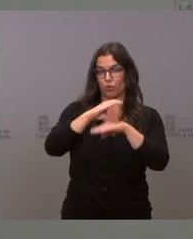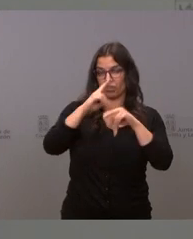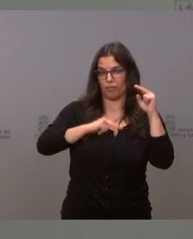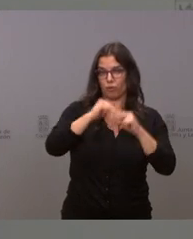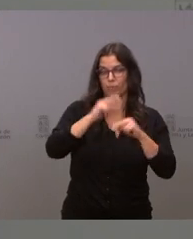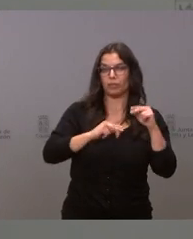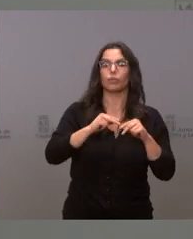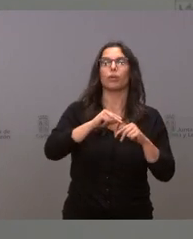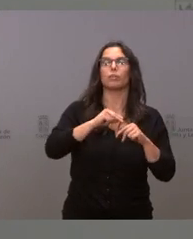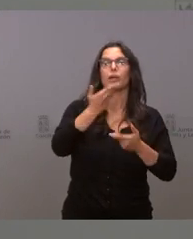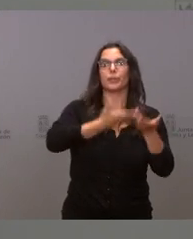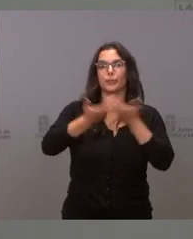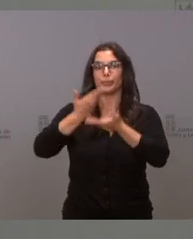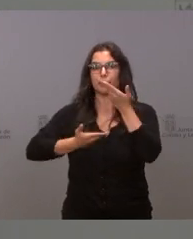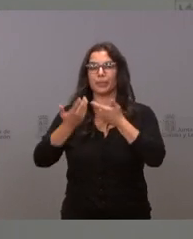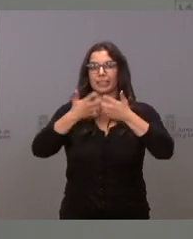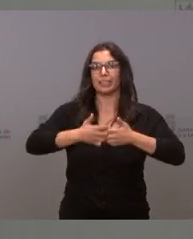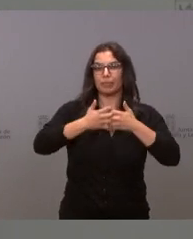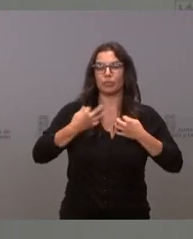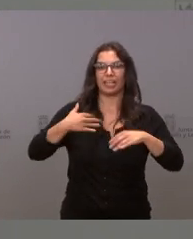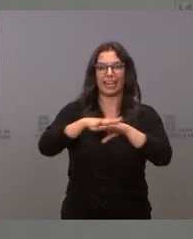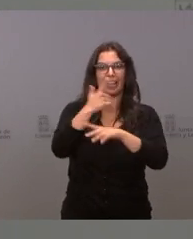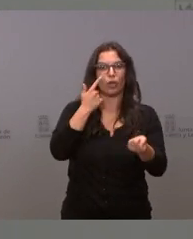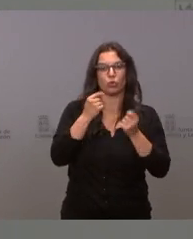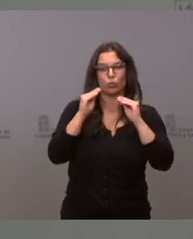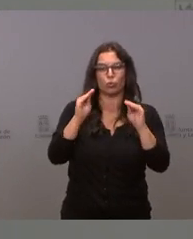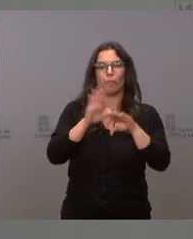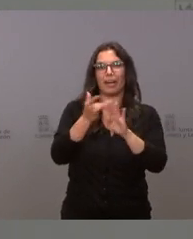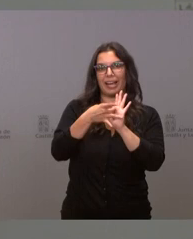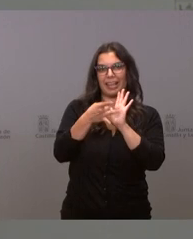Fomento de equipos en varias estaciones en su red de control de calidad del aire.